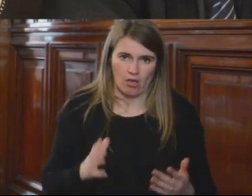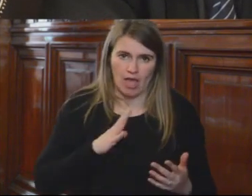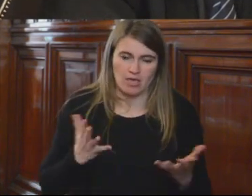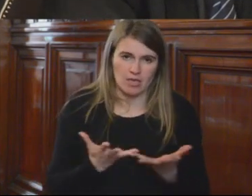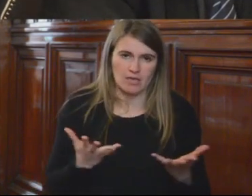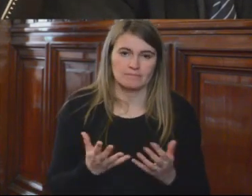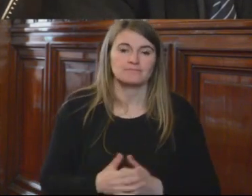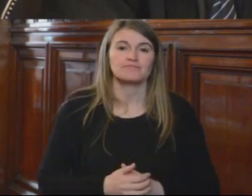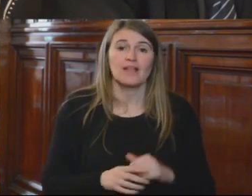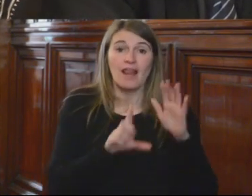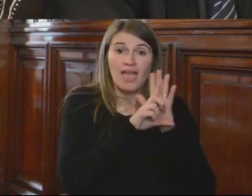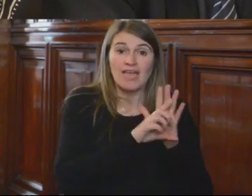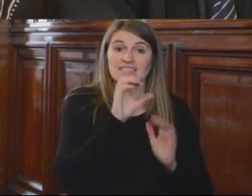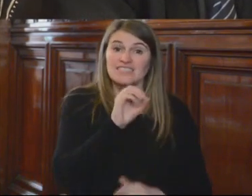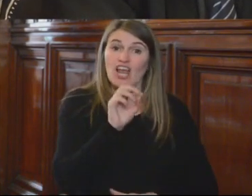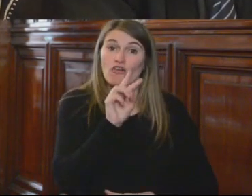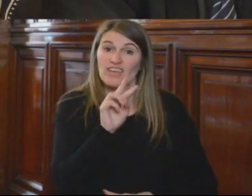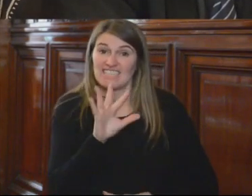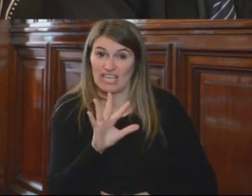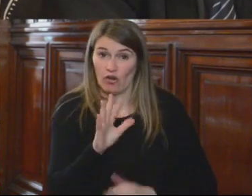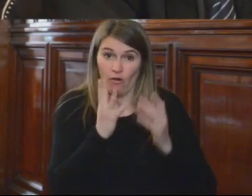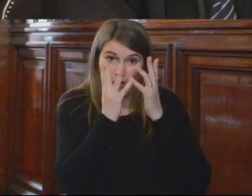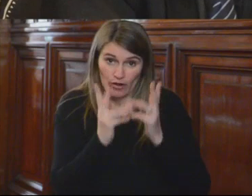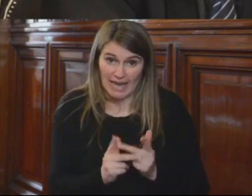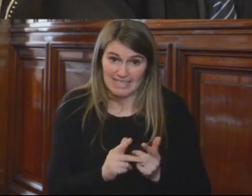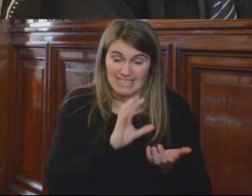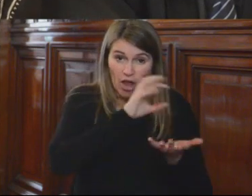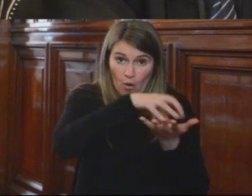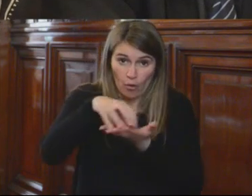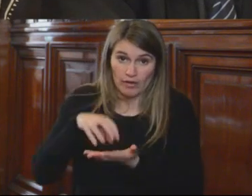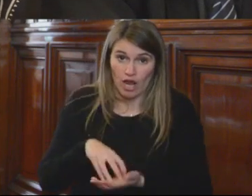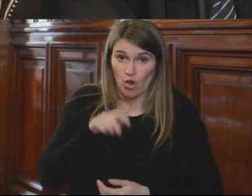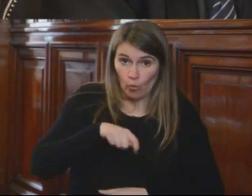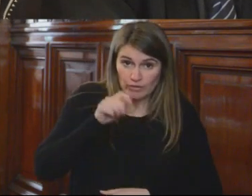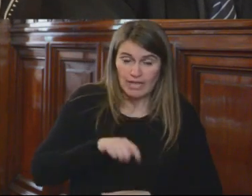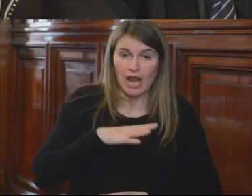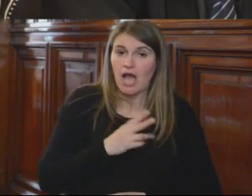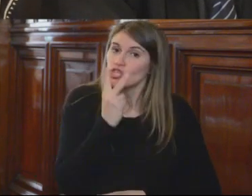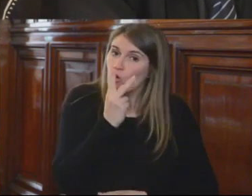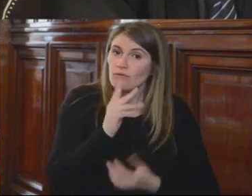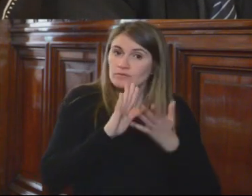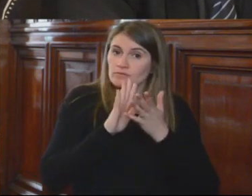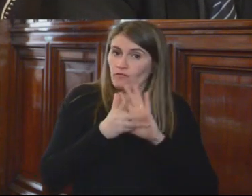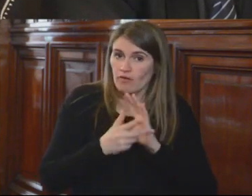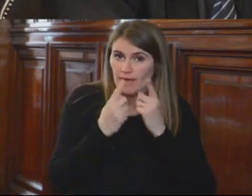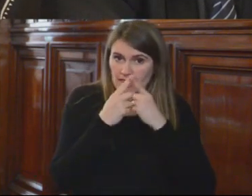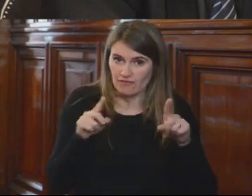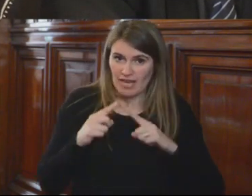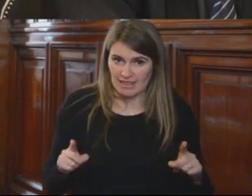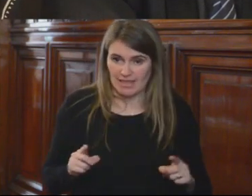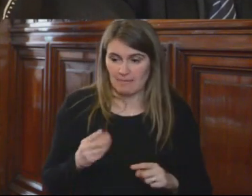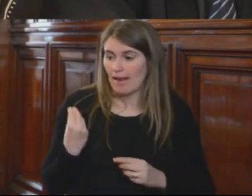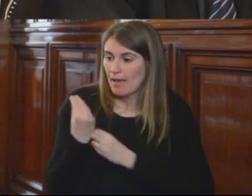La ley 025, la ley que organiza el órgano judicial, establece dos formas de ingresar al sistema judicial,